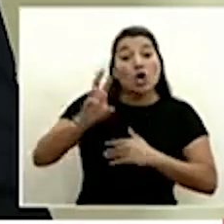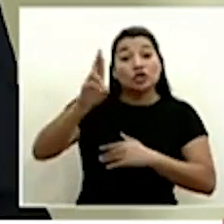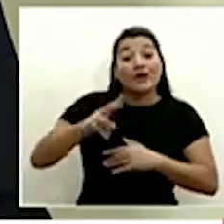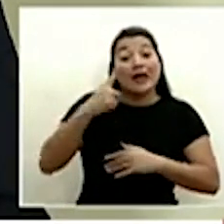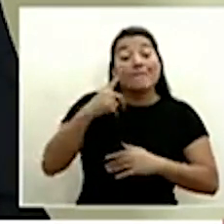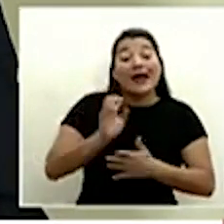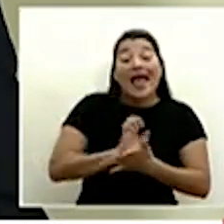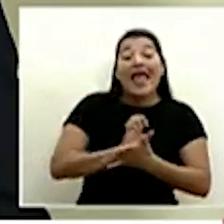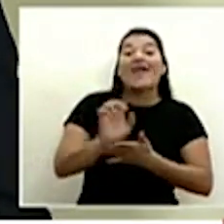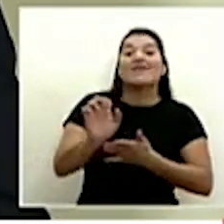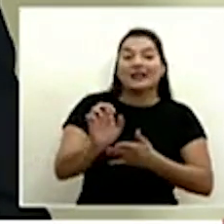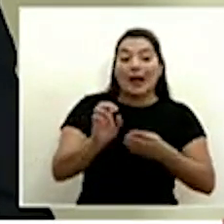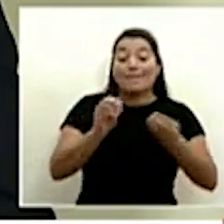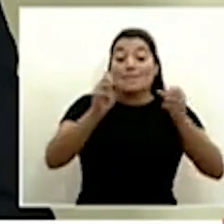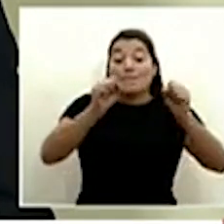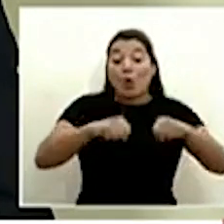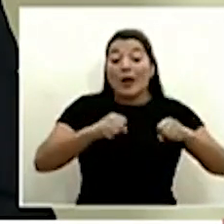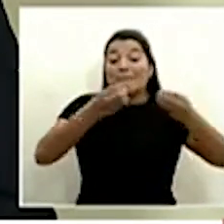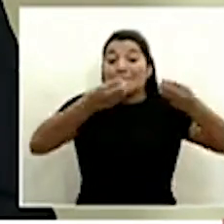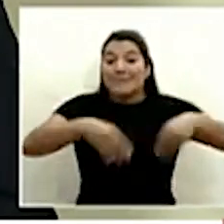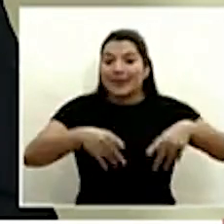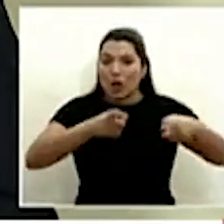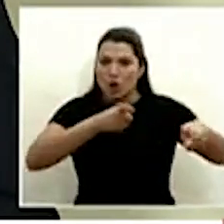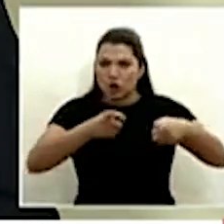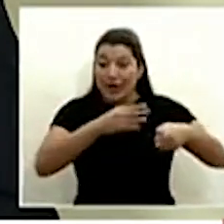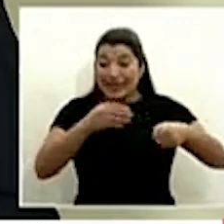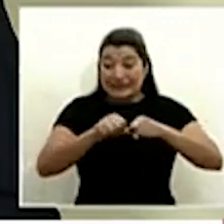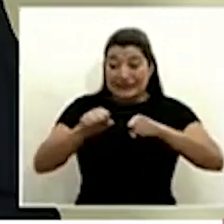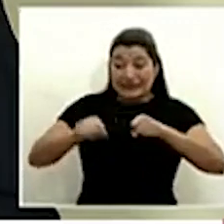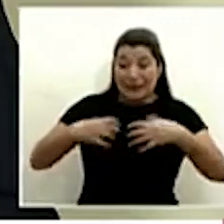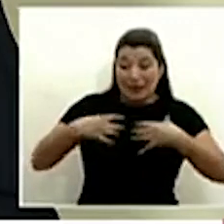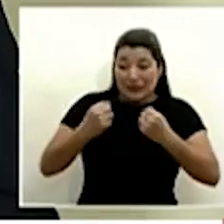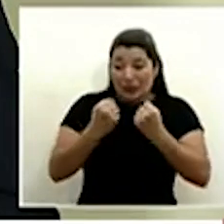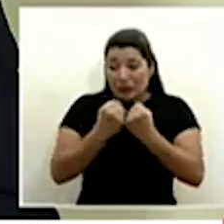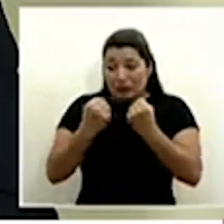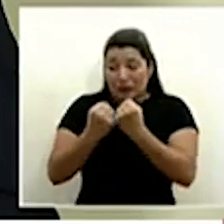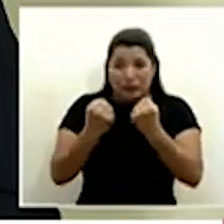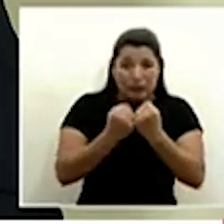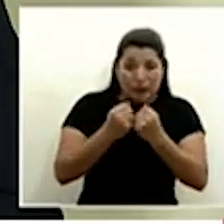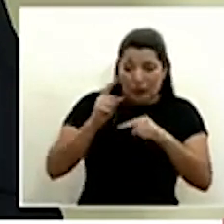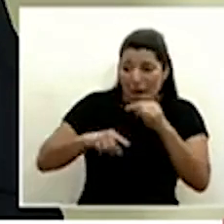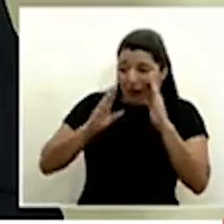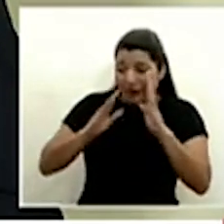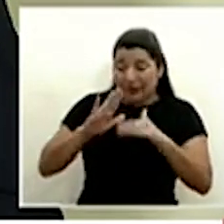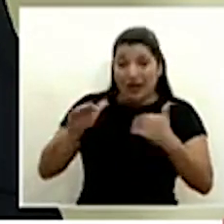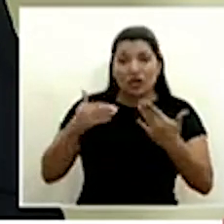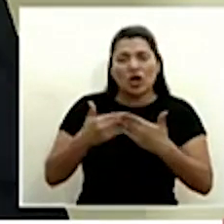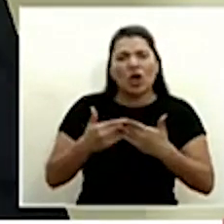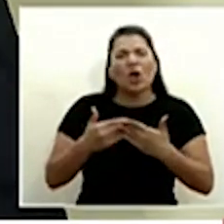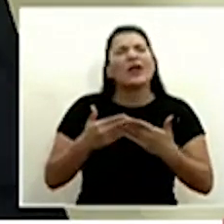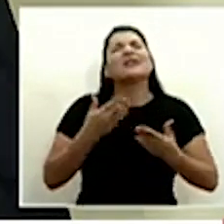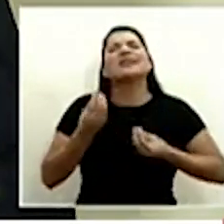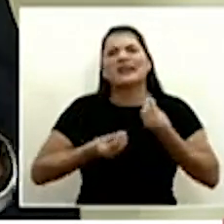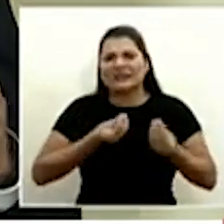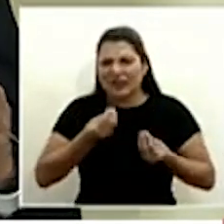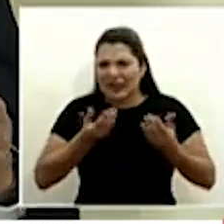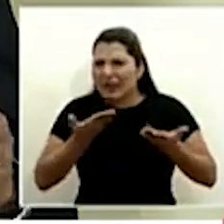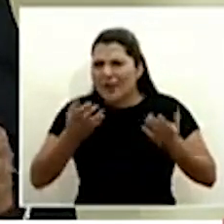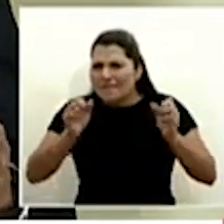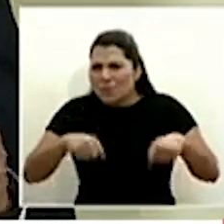transmisión comunitaria y el colapso en los sistemas de salud en los servicios de salud es principalmente el